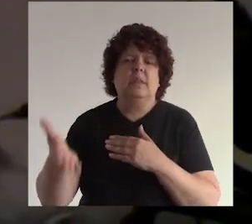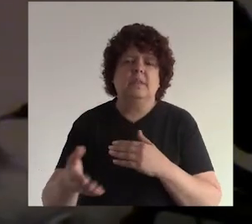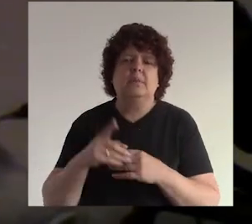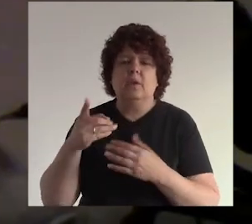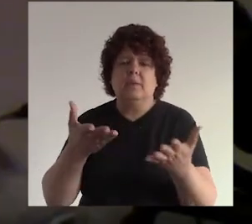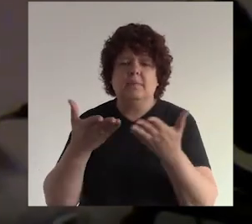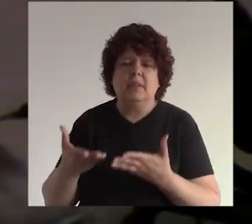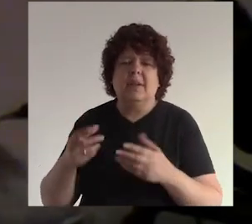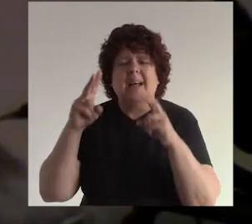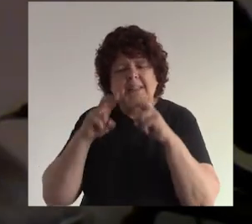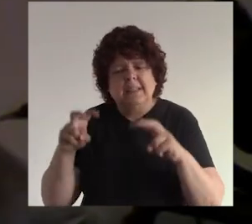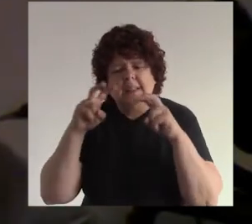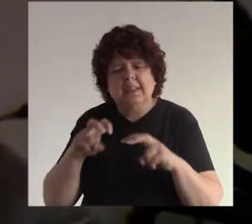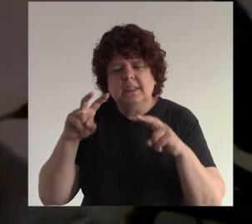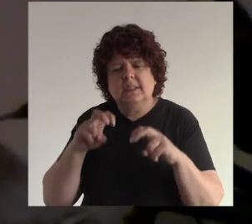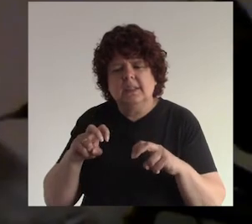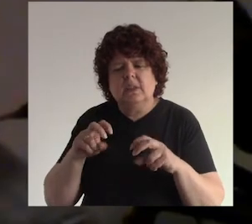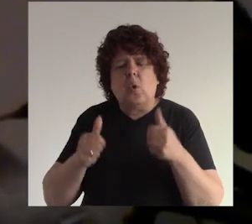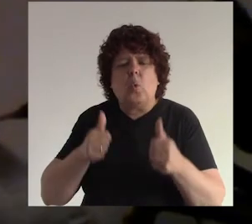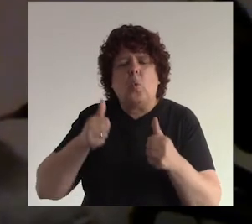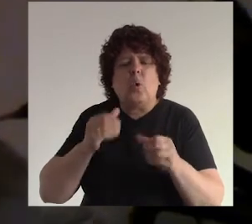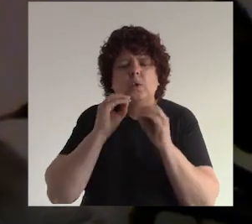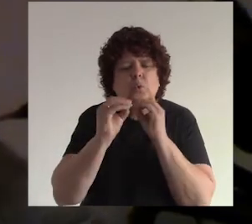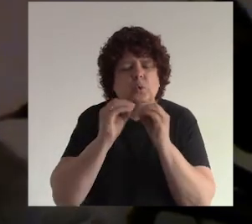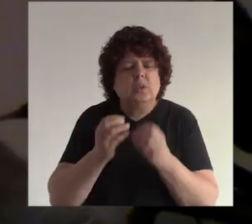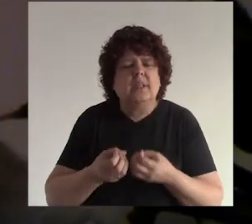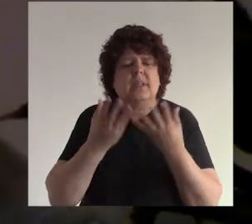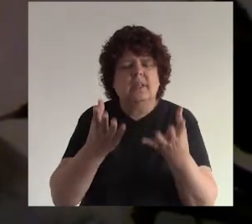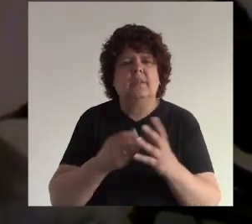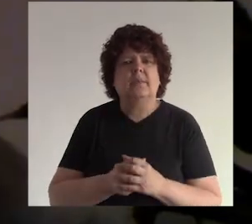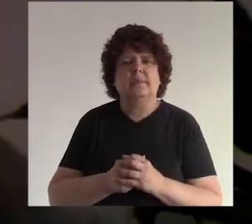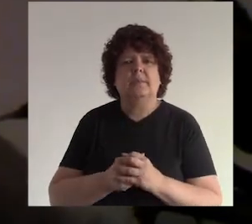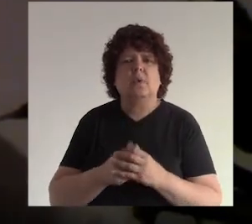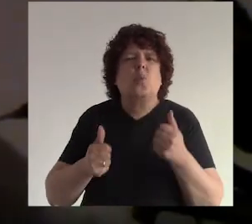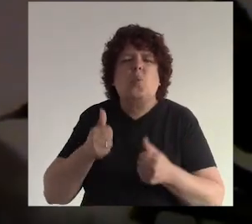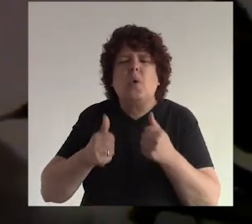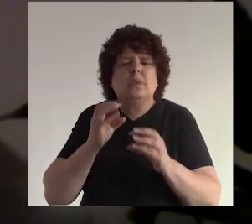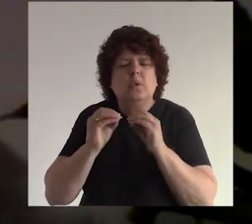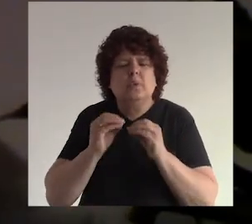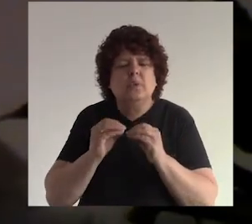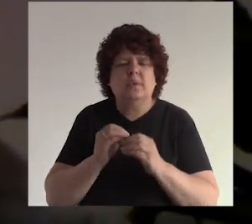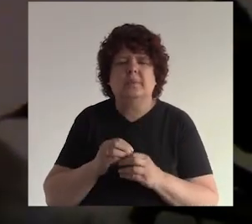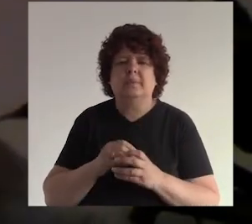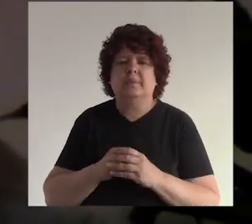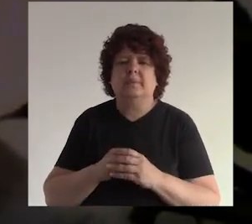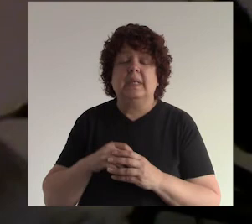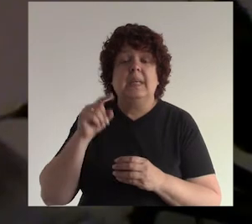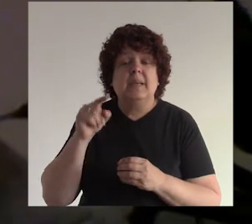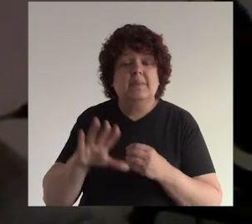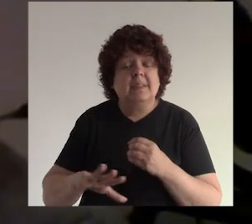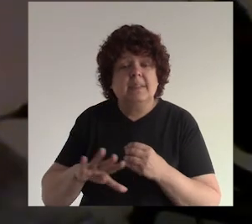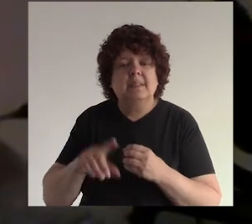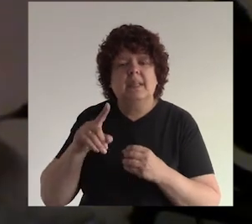pero yo les invito a eso analicen qué solución están resolviendo qué problemas están resolviendo y